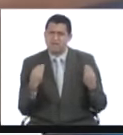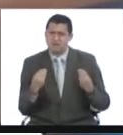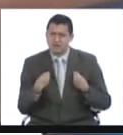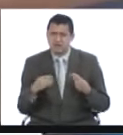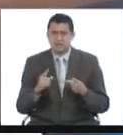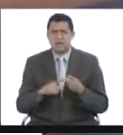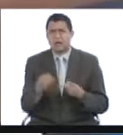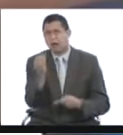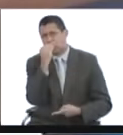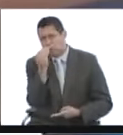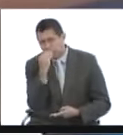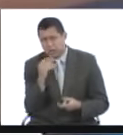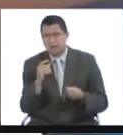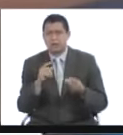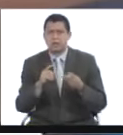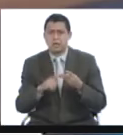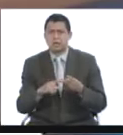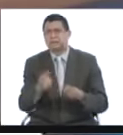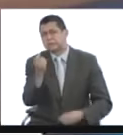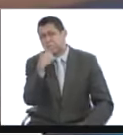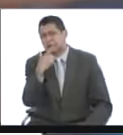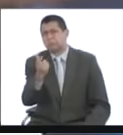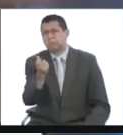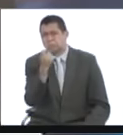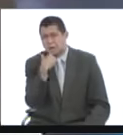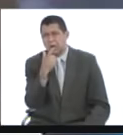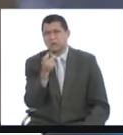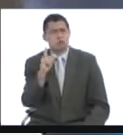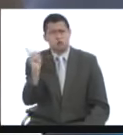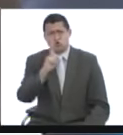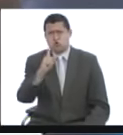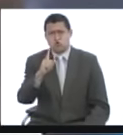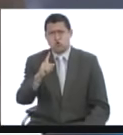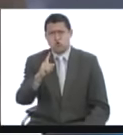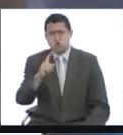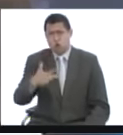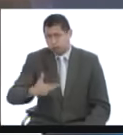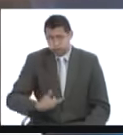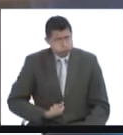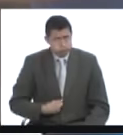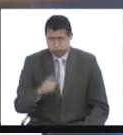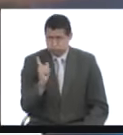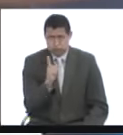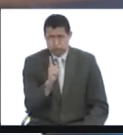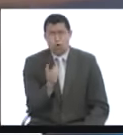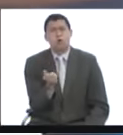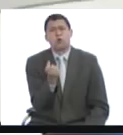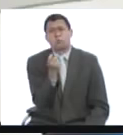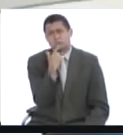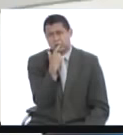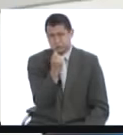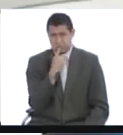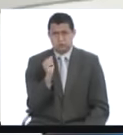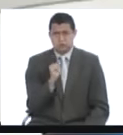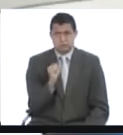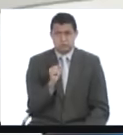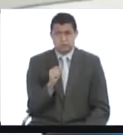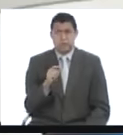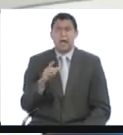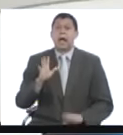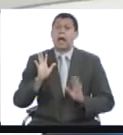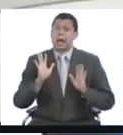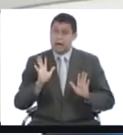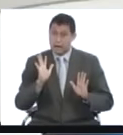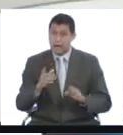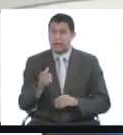en una dieta, con tratamiento vía oral, no necesariamente llegando a la insulina. Dicho esto, quiere